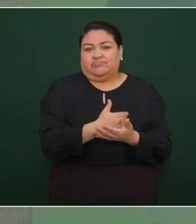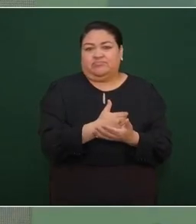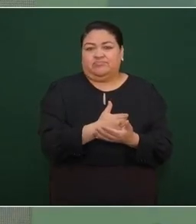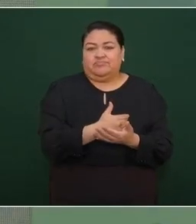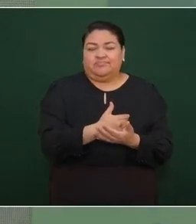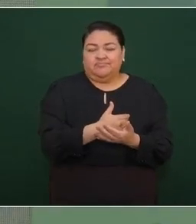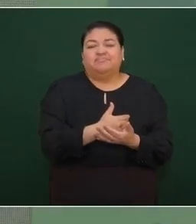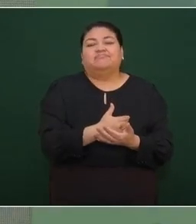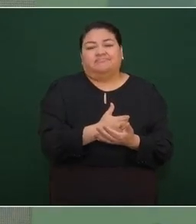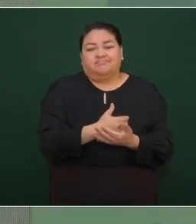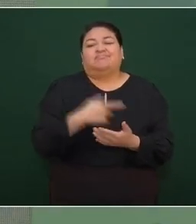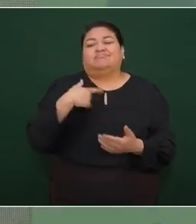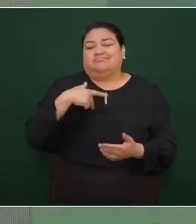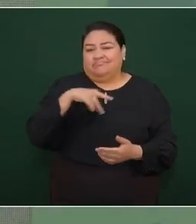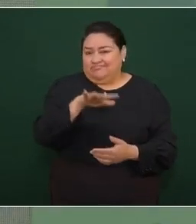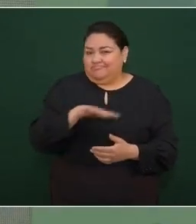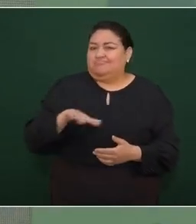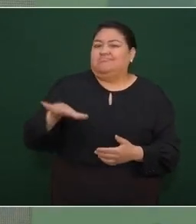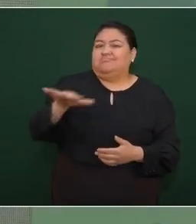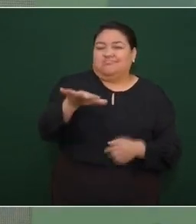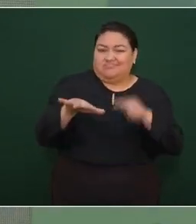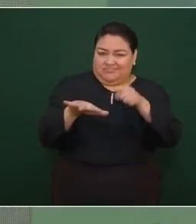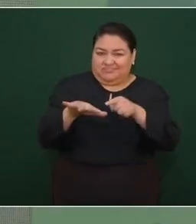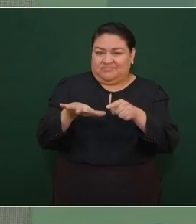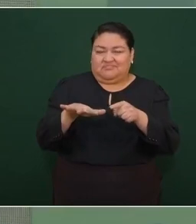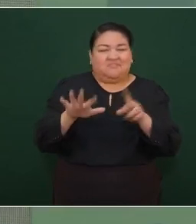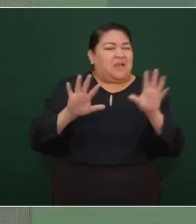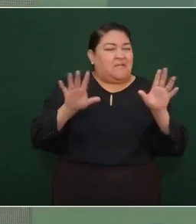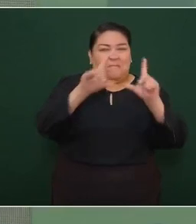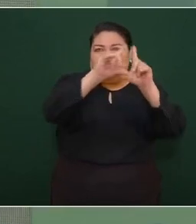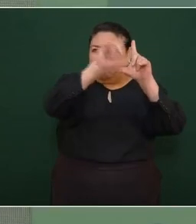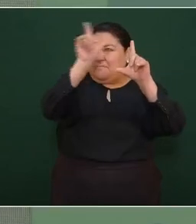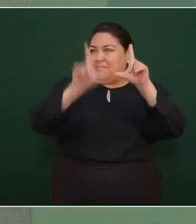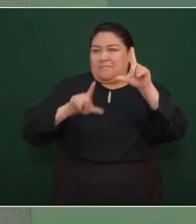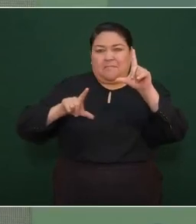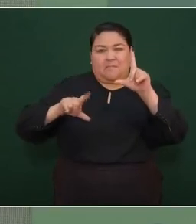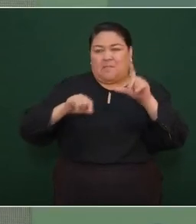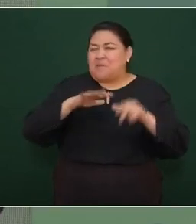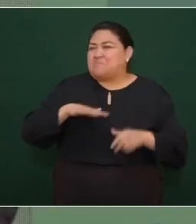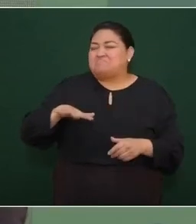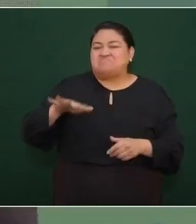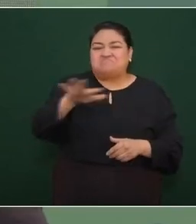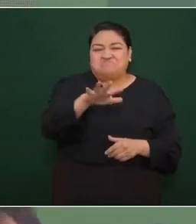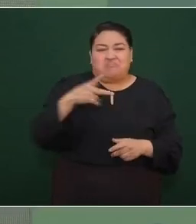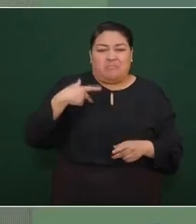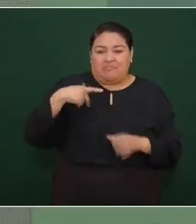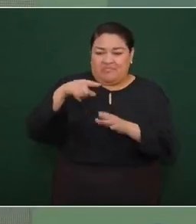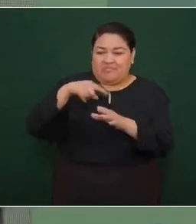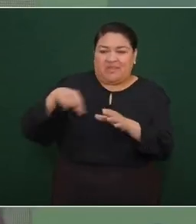y ya la gente en todos lados está